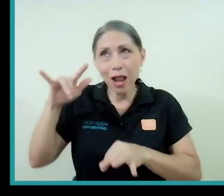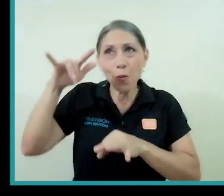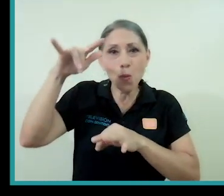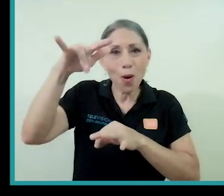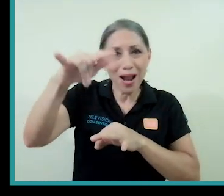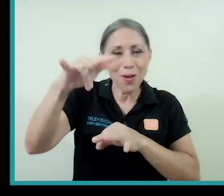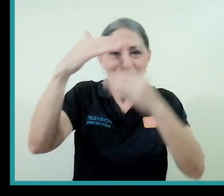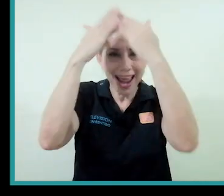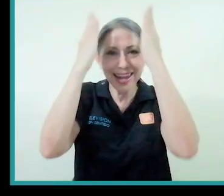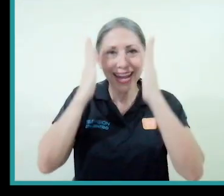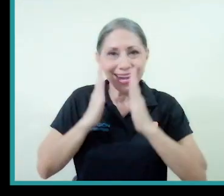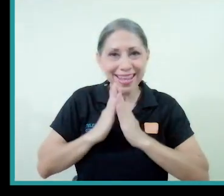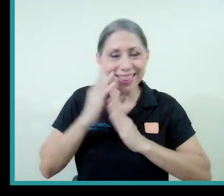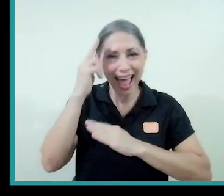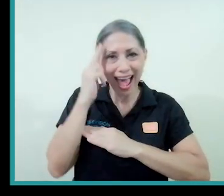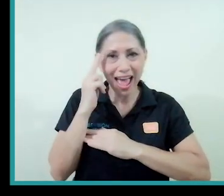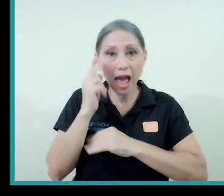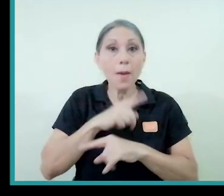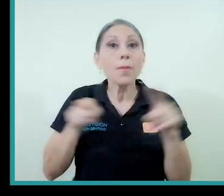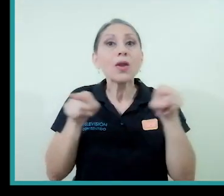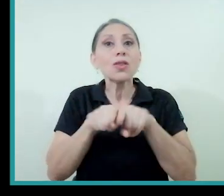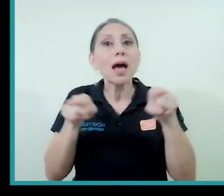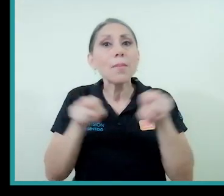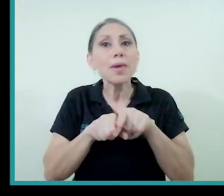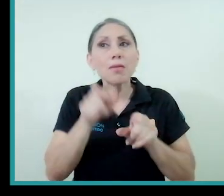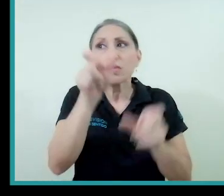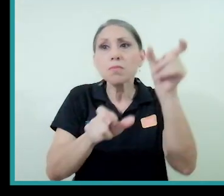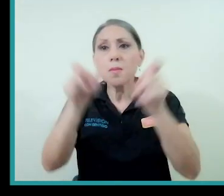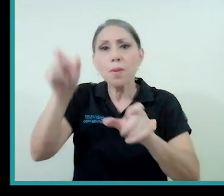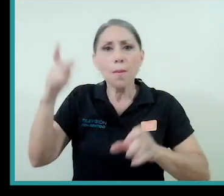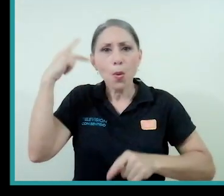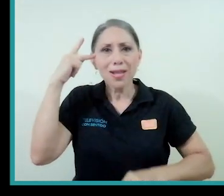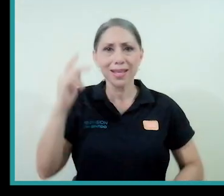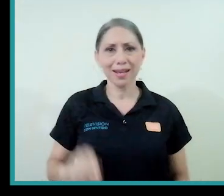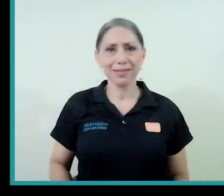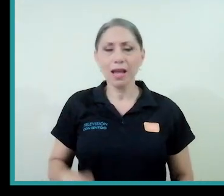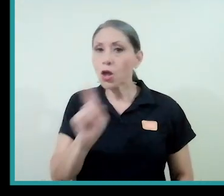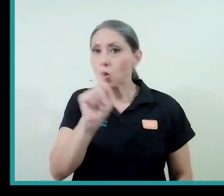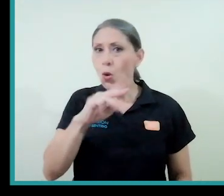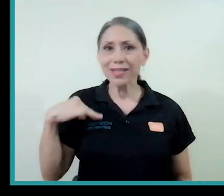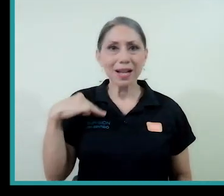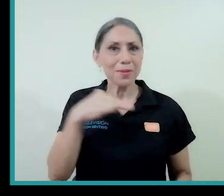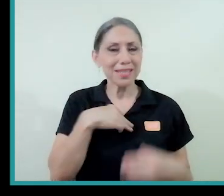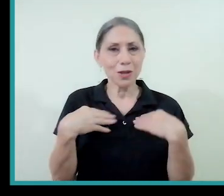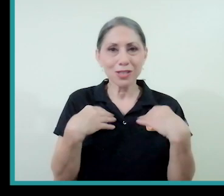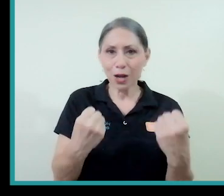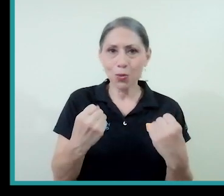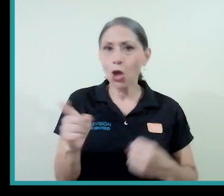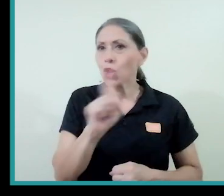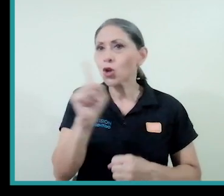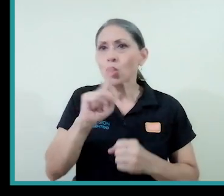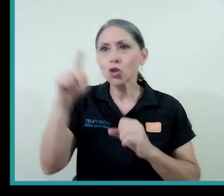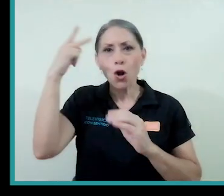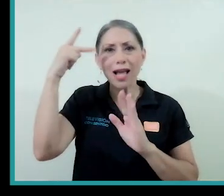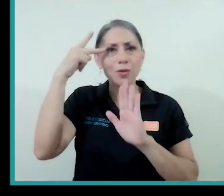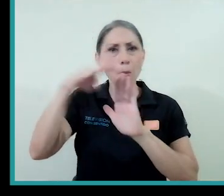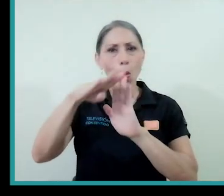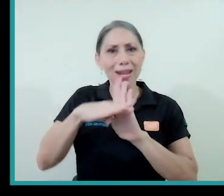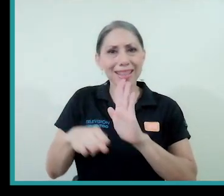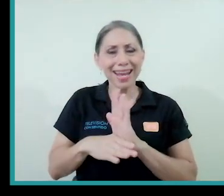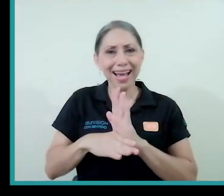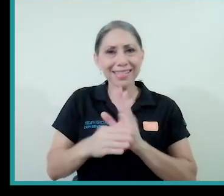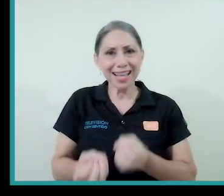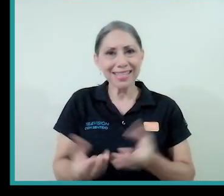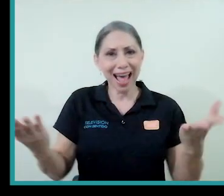las figuras políticas. O no es el Ministerio de Salud, no son las políticas de Estado, es la oración,